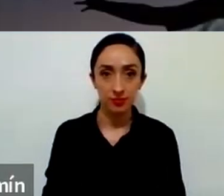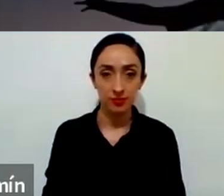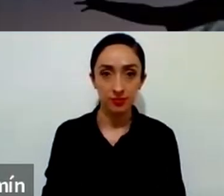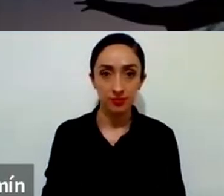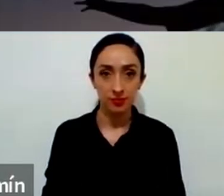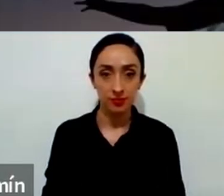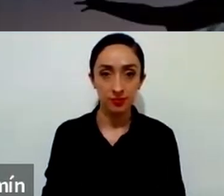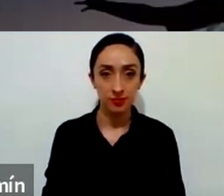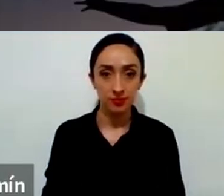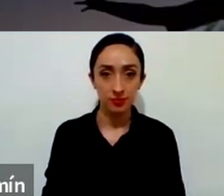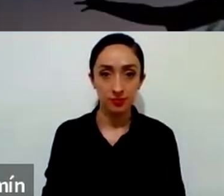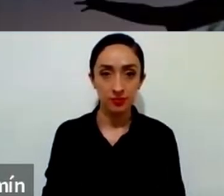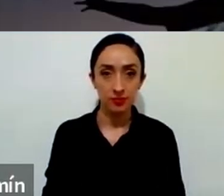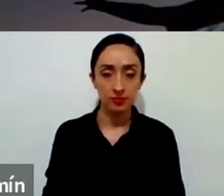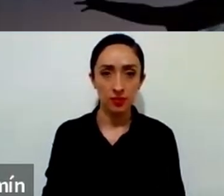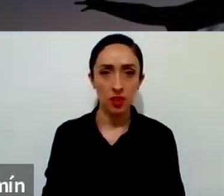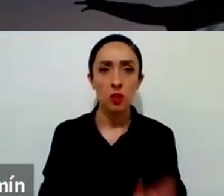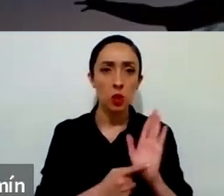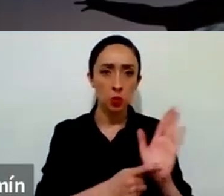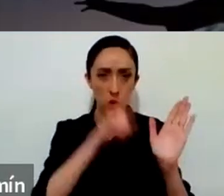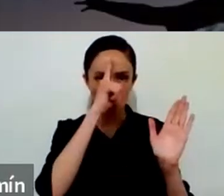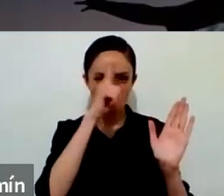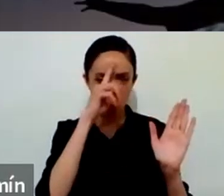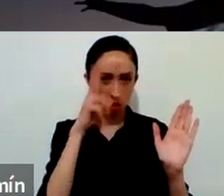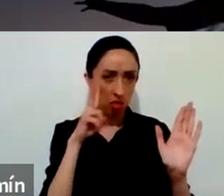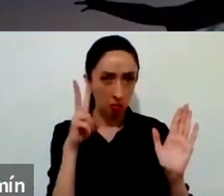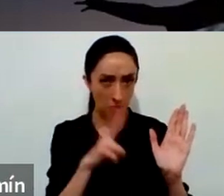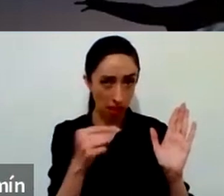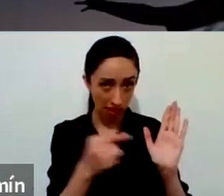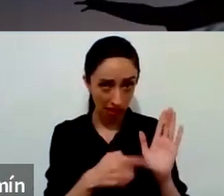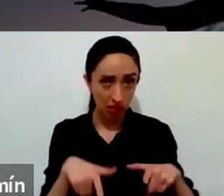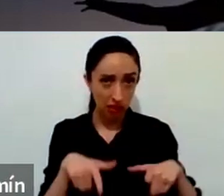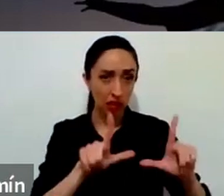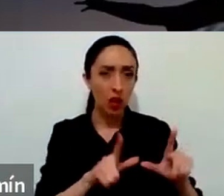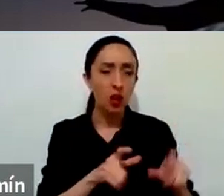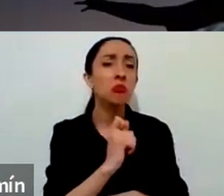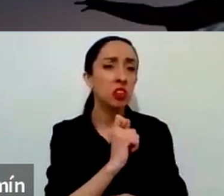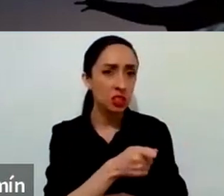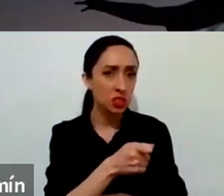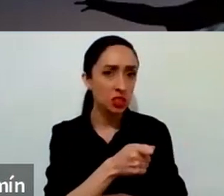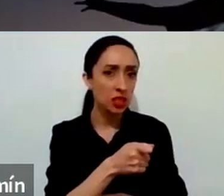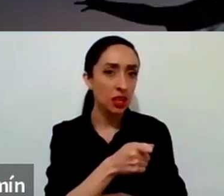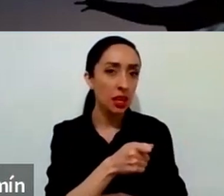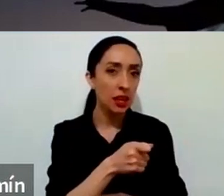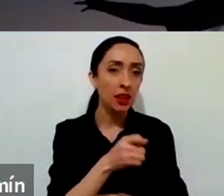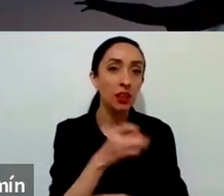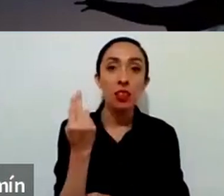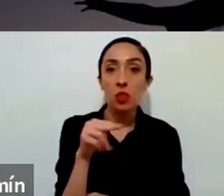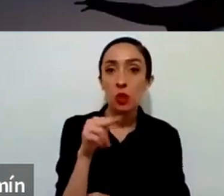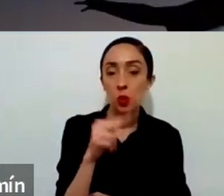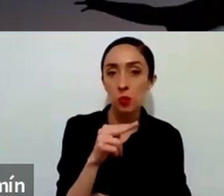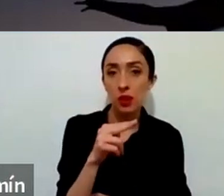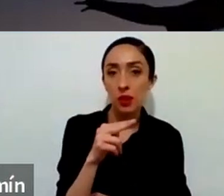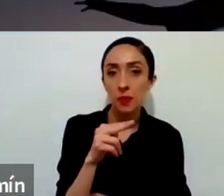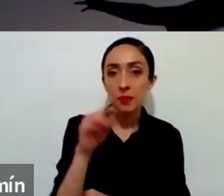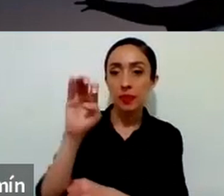herramienta que queremos presentarles en la noche de hoy se llama el examen, el examen